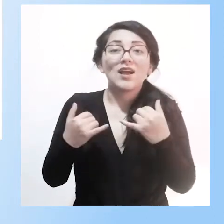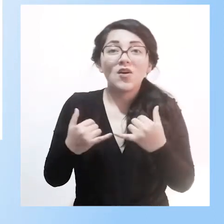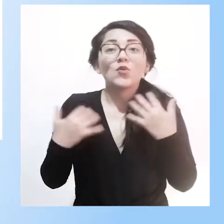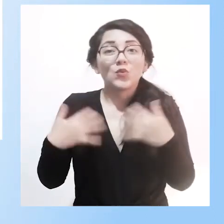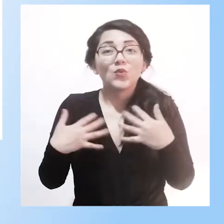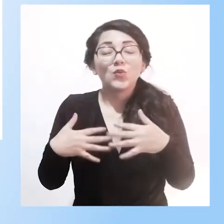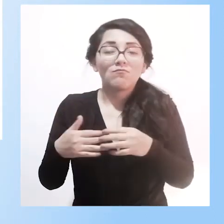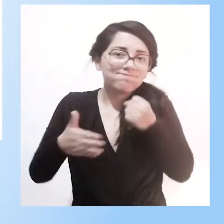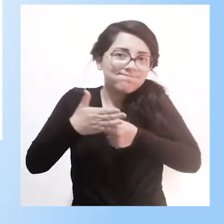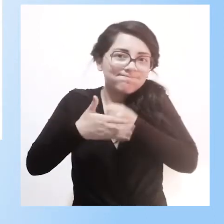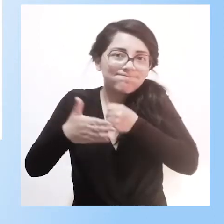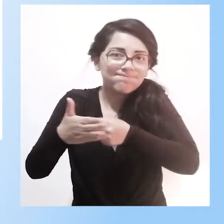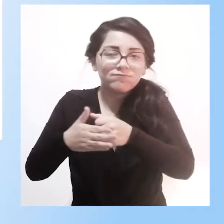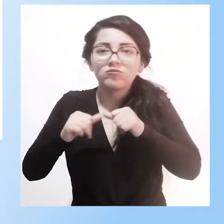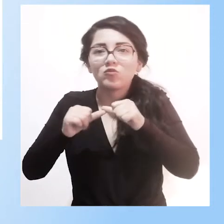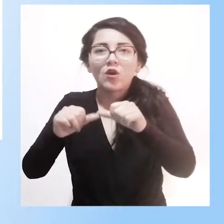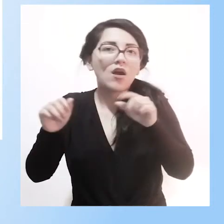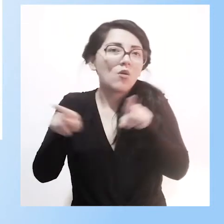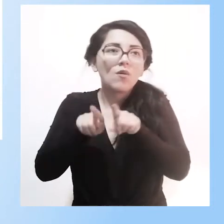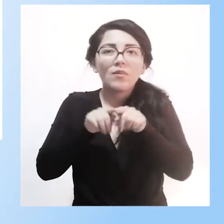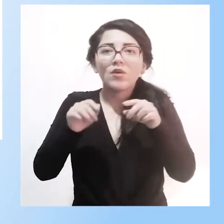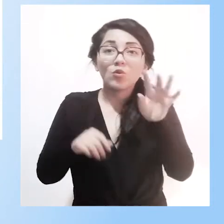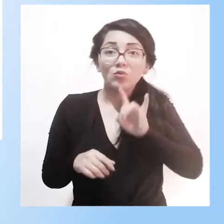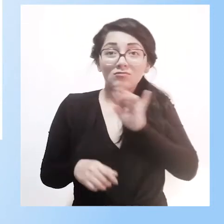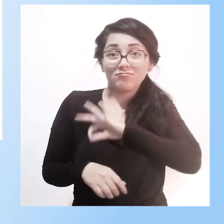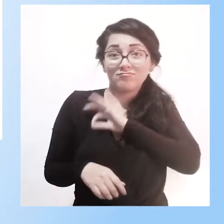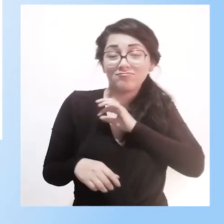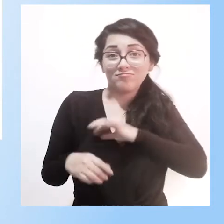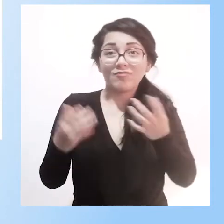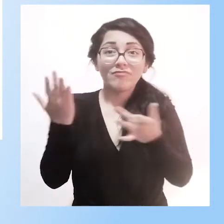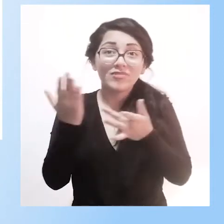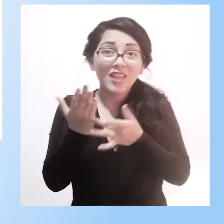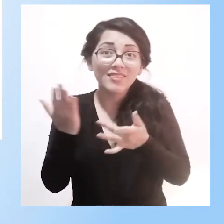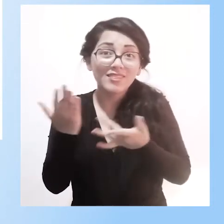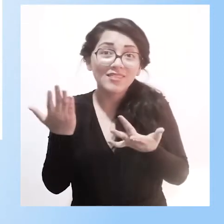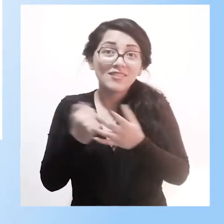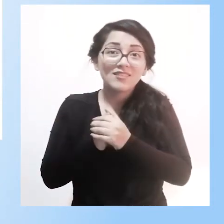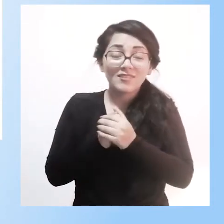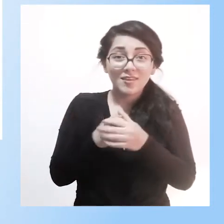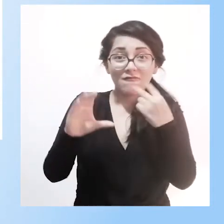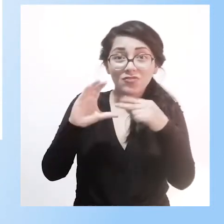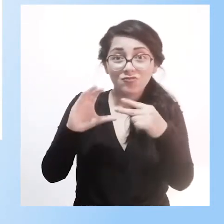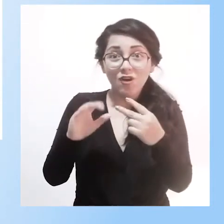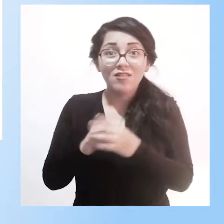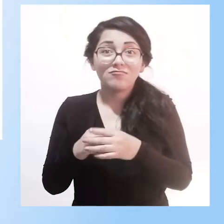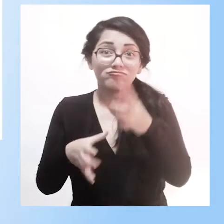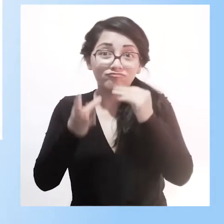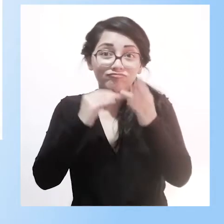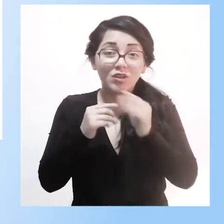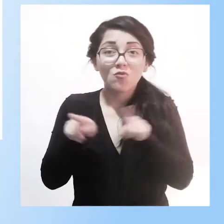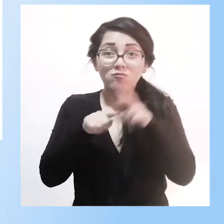innovando a través del uso de las tecnologías de la información y la comunicación y de generar la línea de formación docente especializada